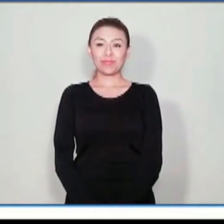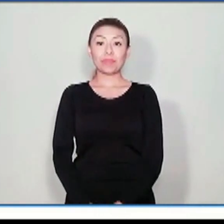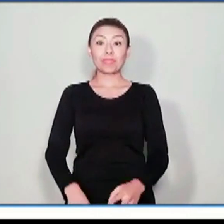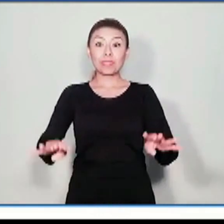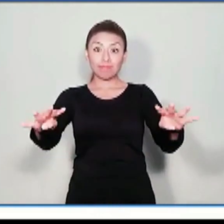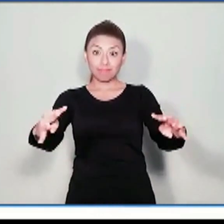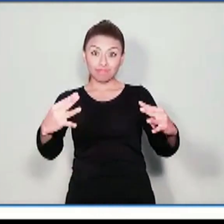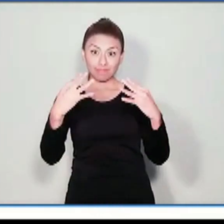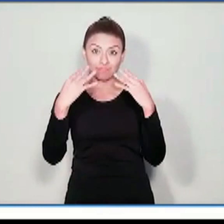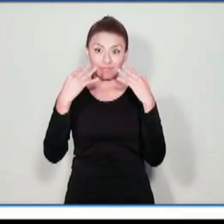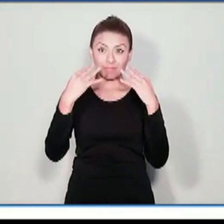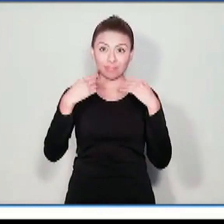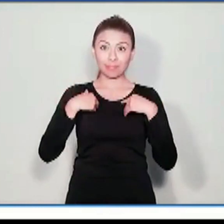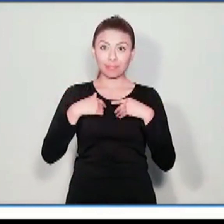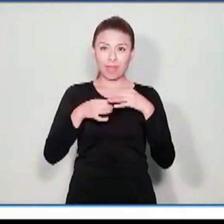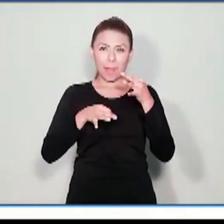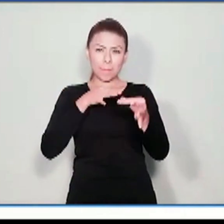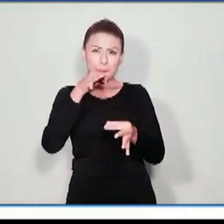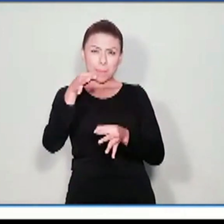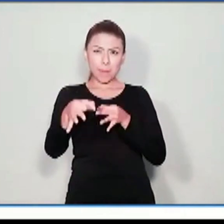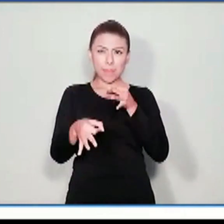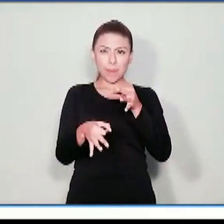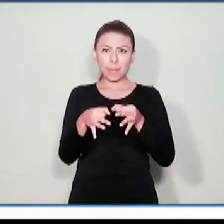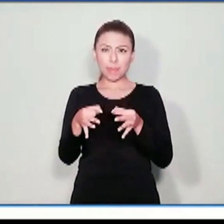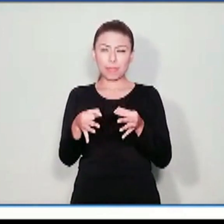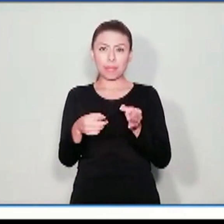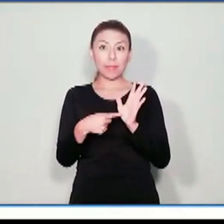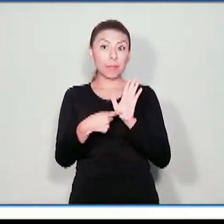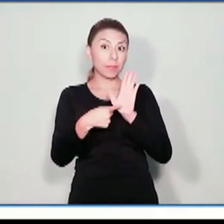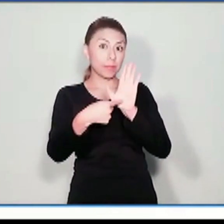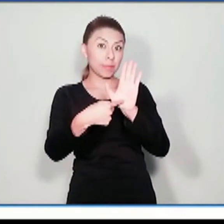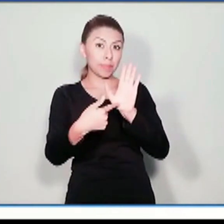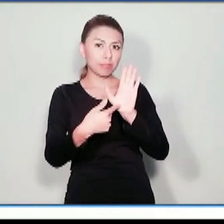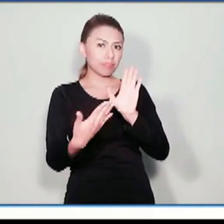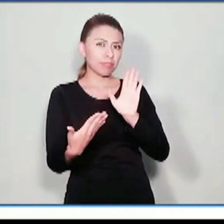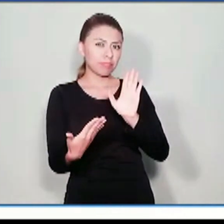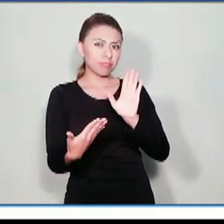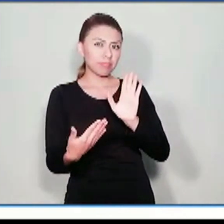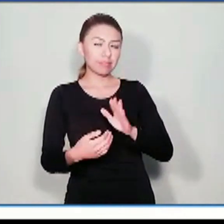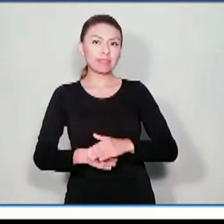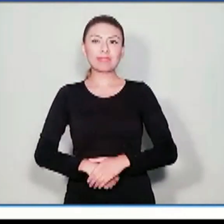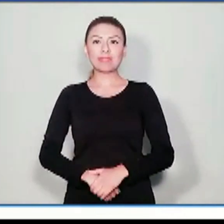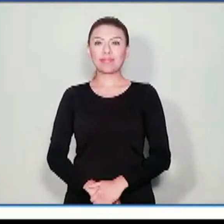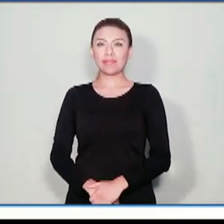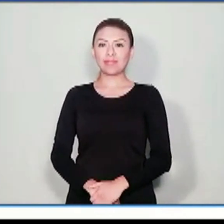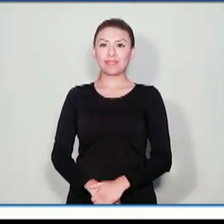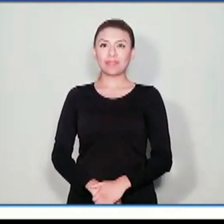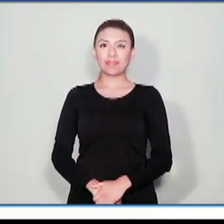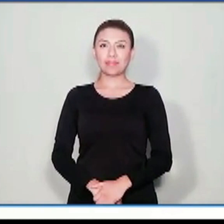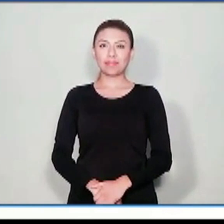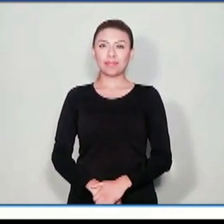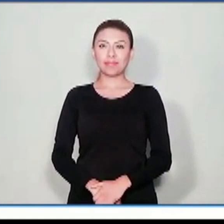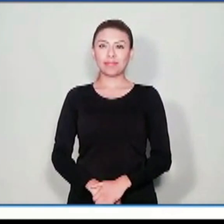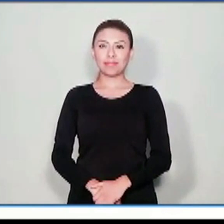Presta atención a los casos que te presentaremos a continuación.